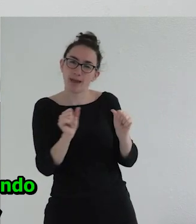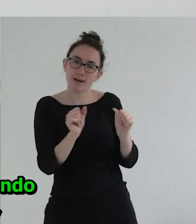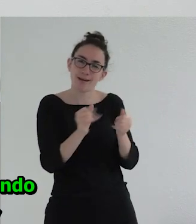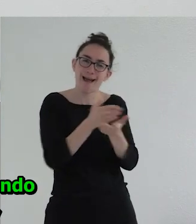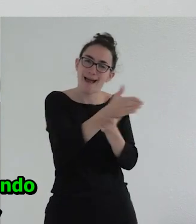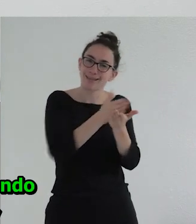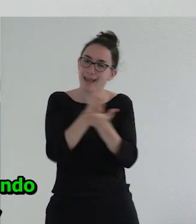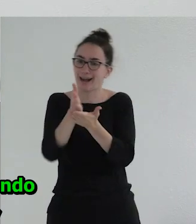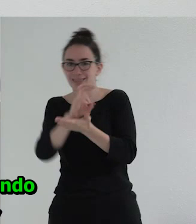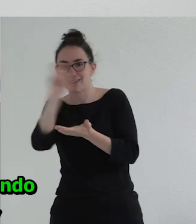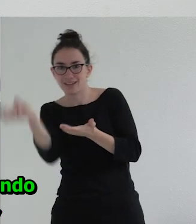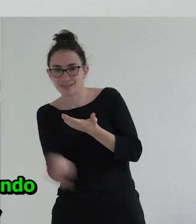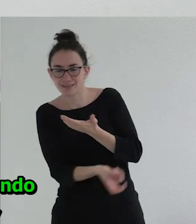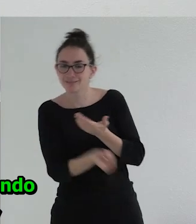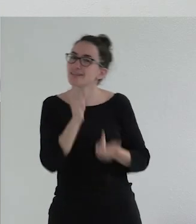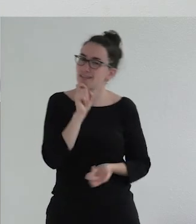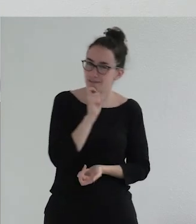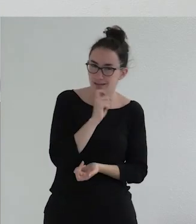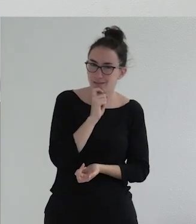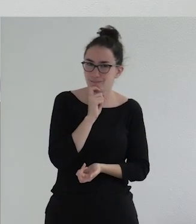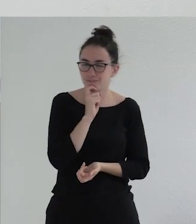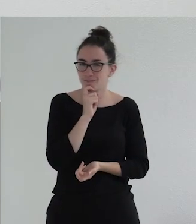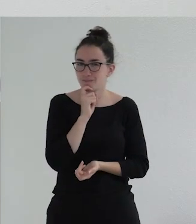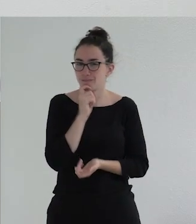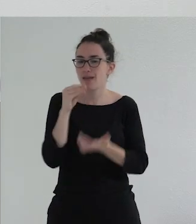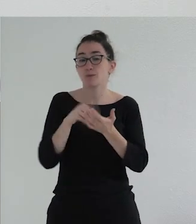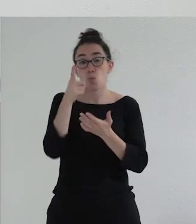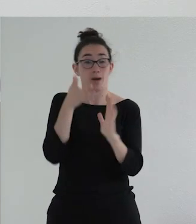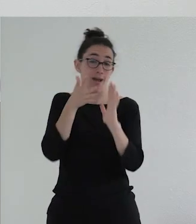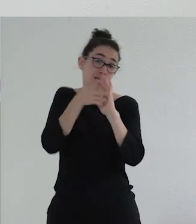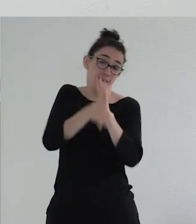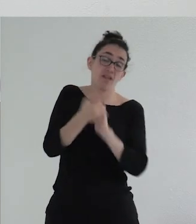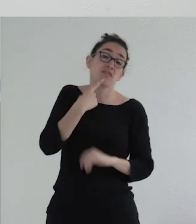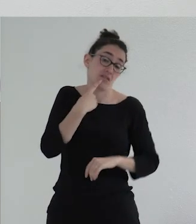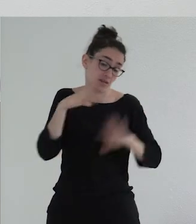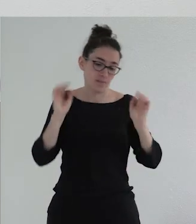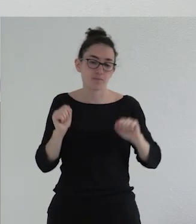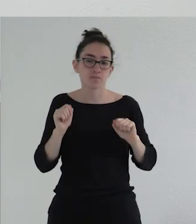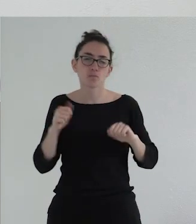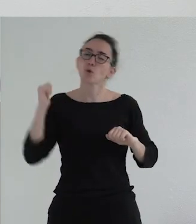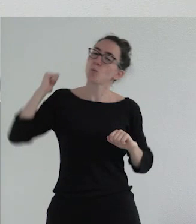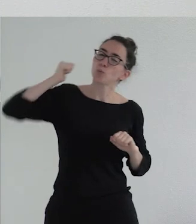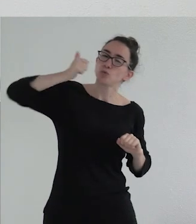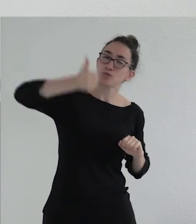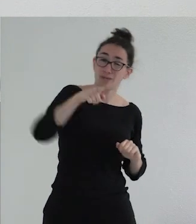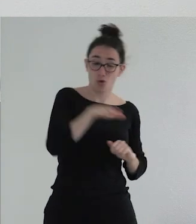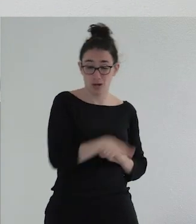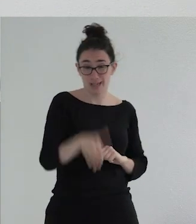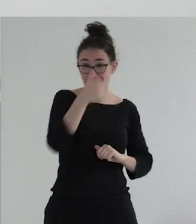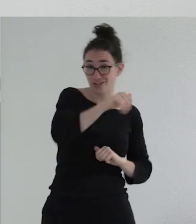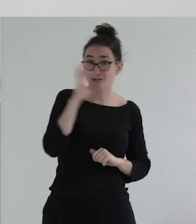a mí me bueno me parece un problemático que es un relato que dice durante mucho tiempo estos niños y estas niñas